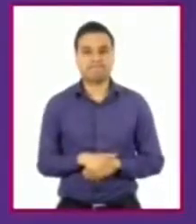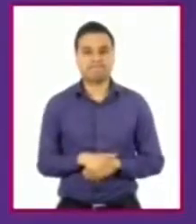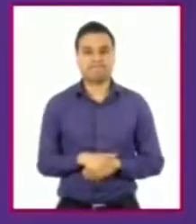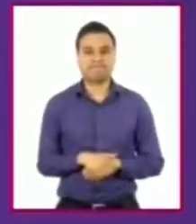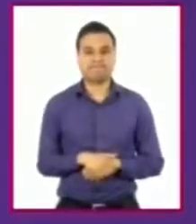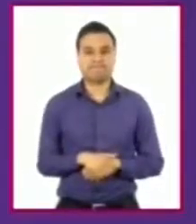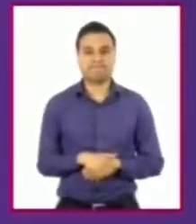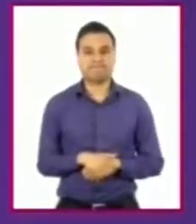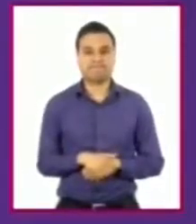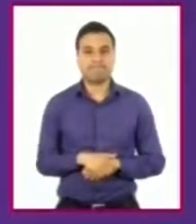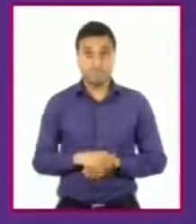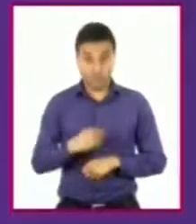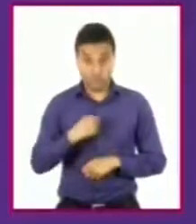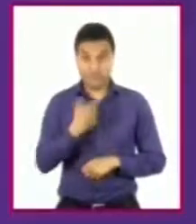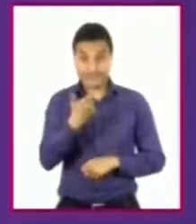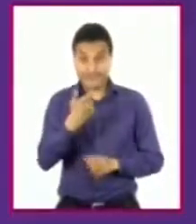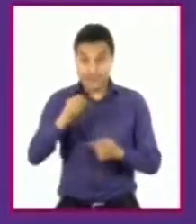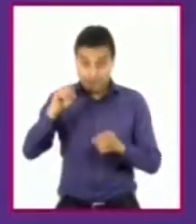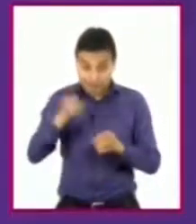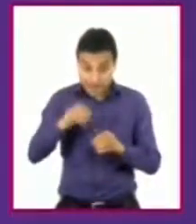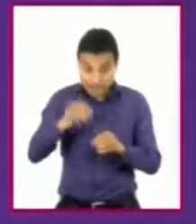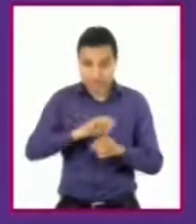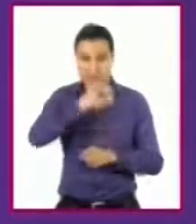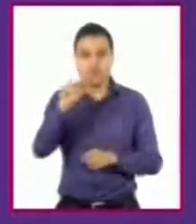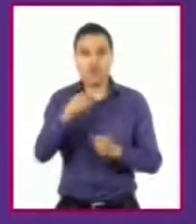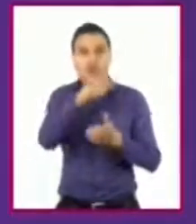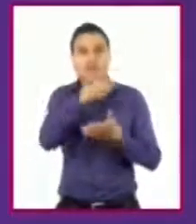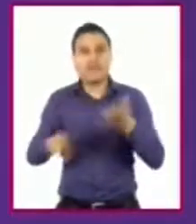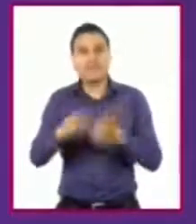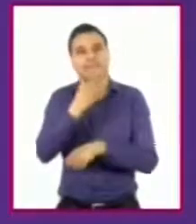Así ahorraré y juntaré dinero para comprarme...